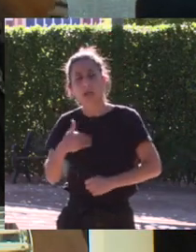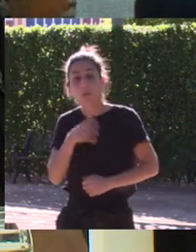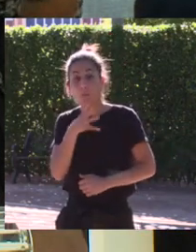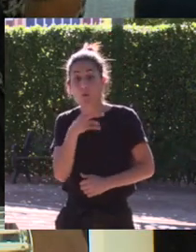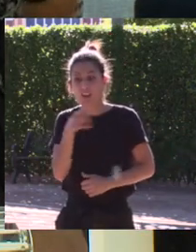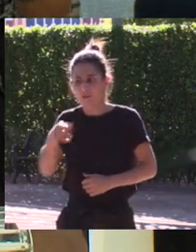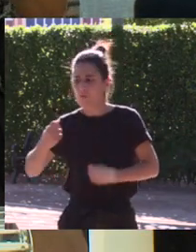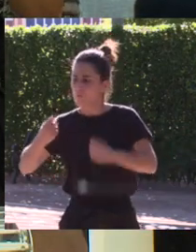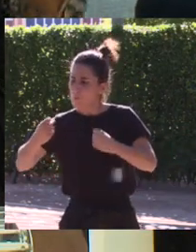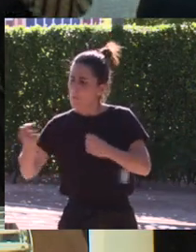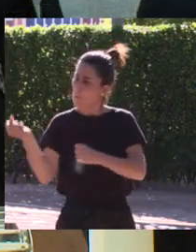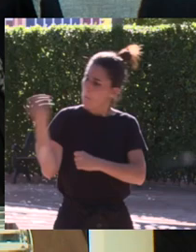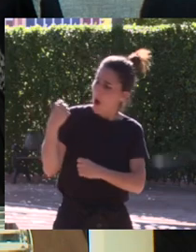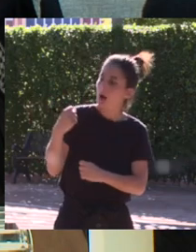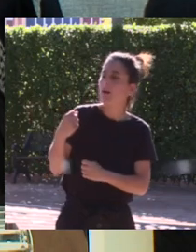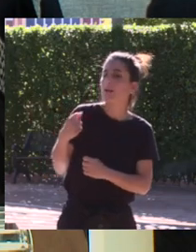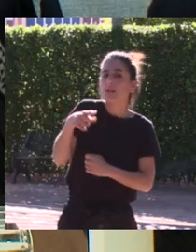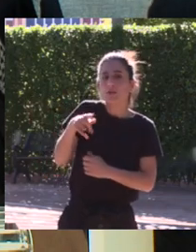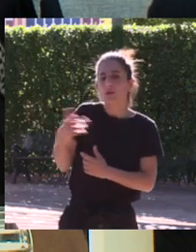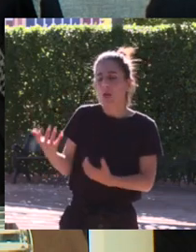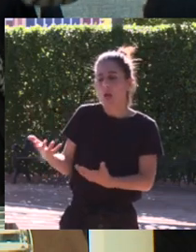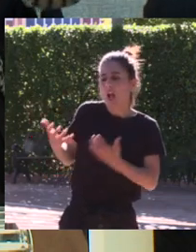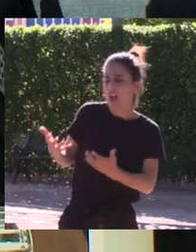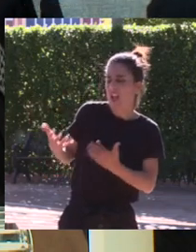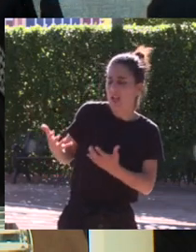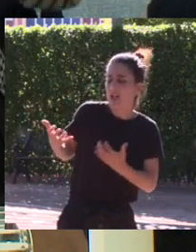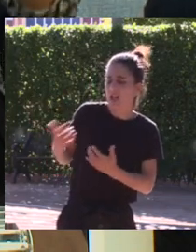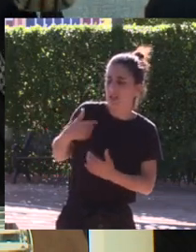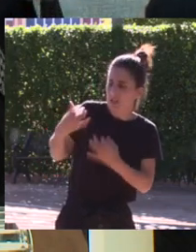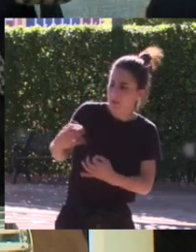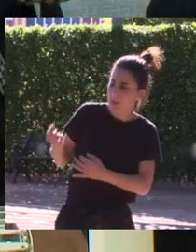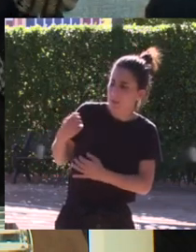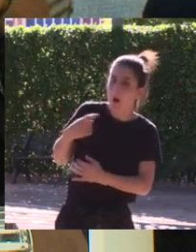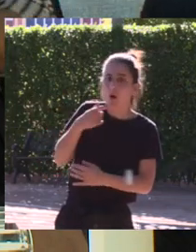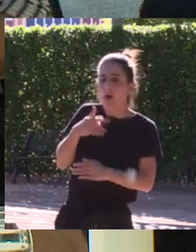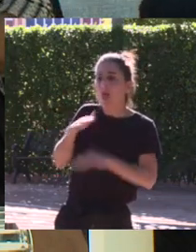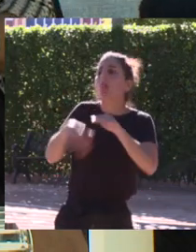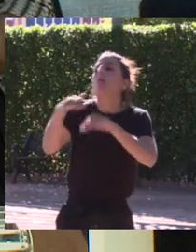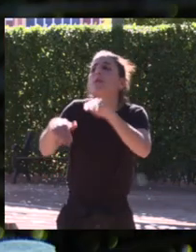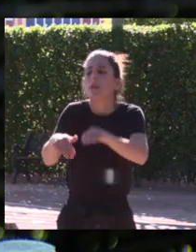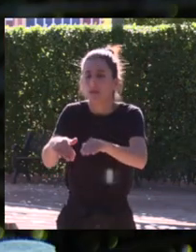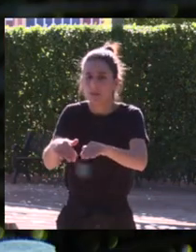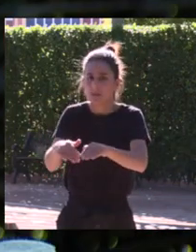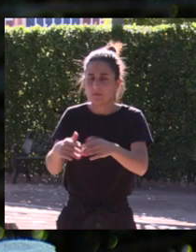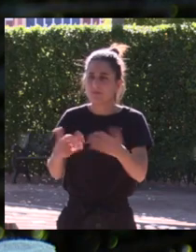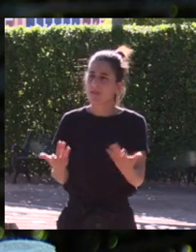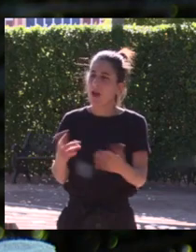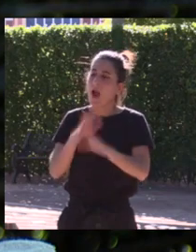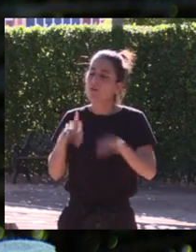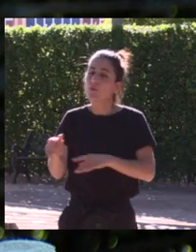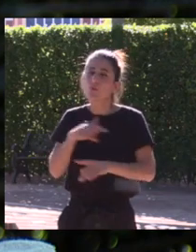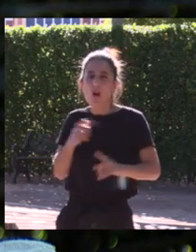ellos son más fuertes que nosotras y eso de que te ganen siempre o que vayan por delante o que vayan más rápidos pues a ti te hace